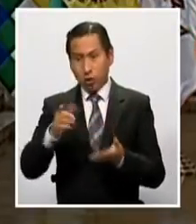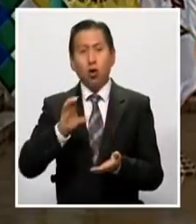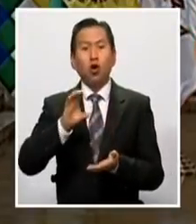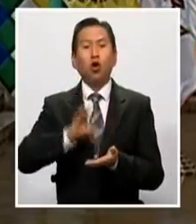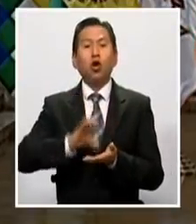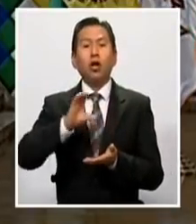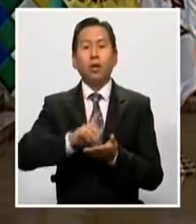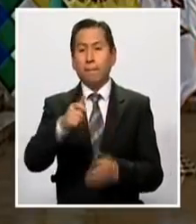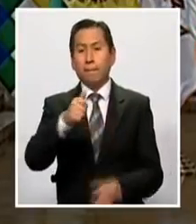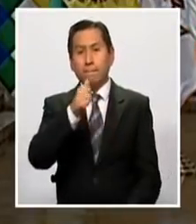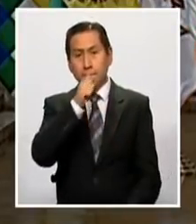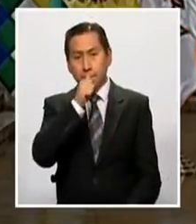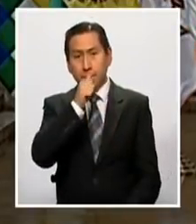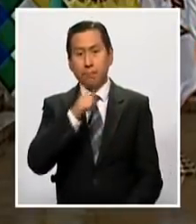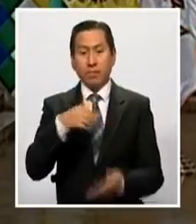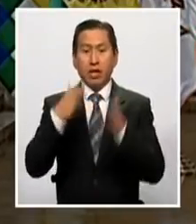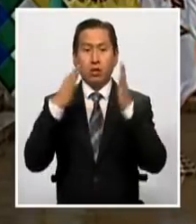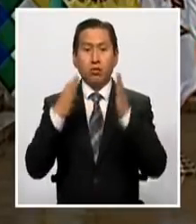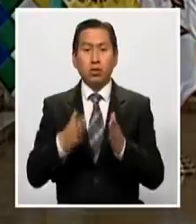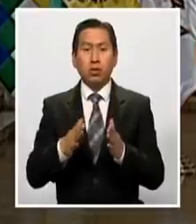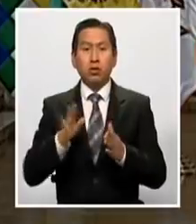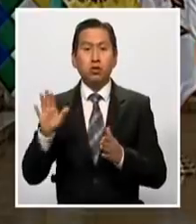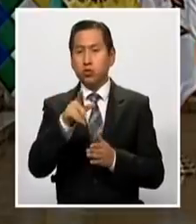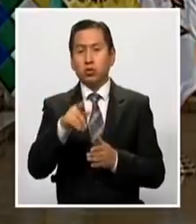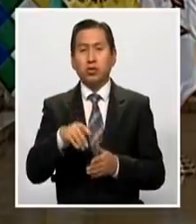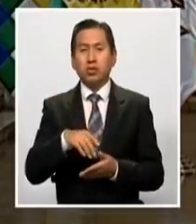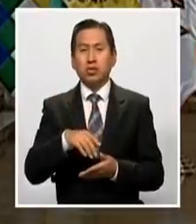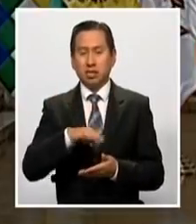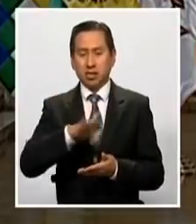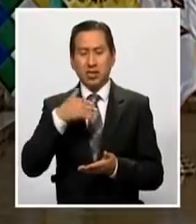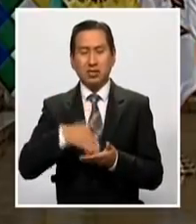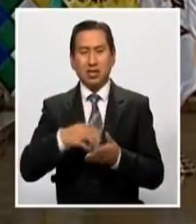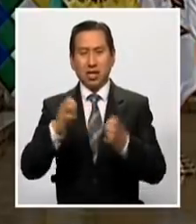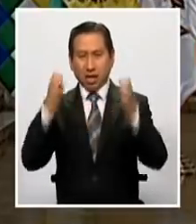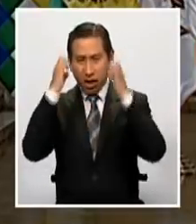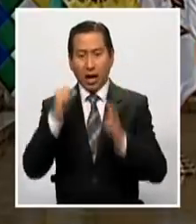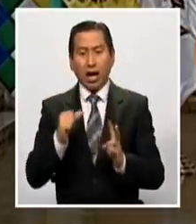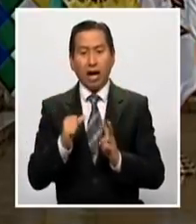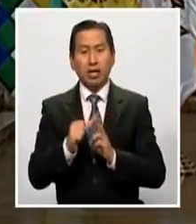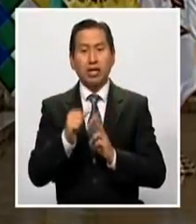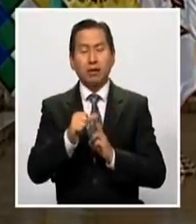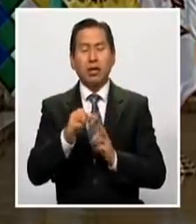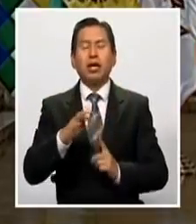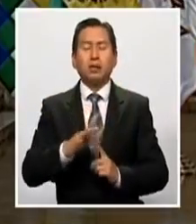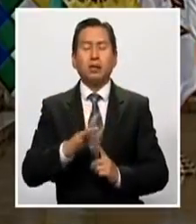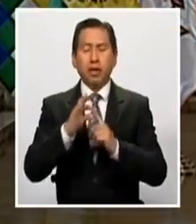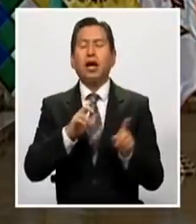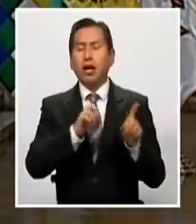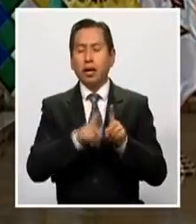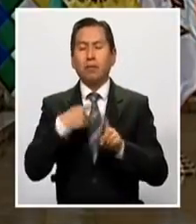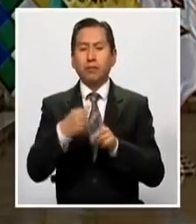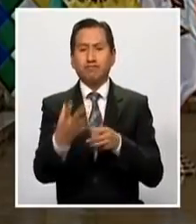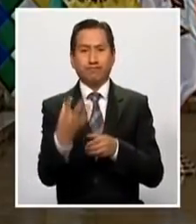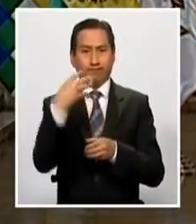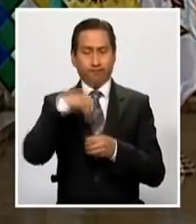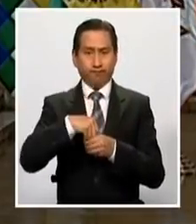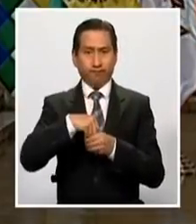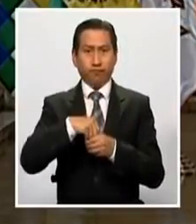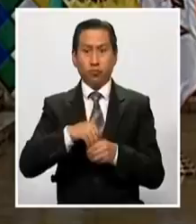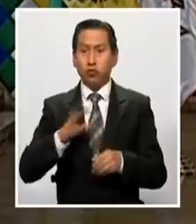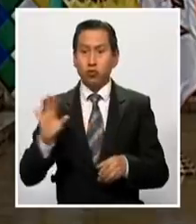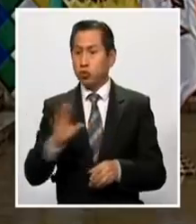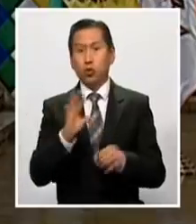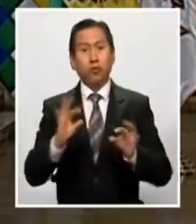privados y a los estudiantes de los Centros de Educación Alternativa y Especial. Estas familias y los